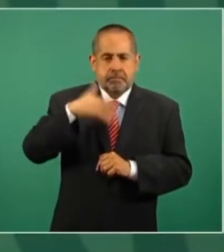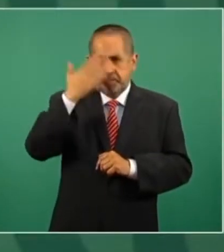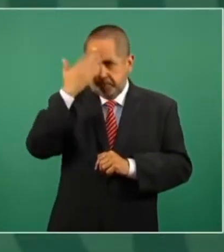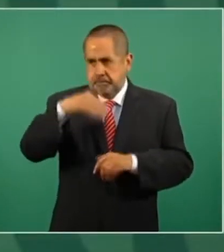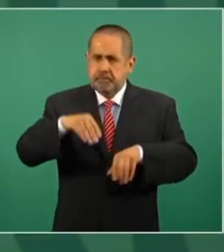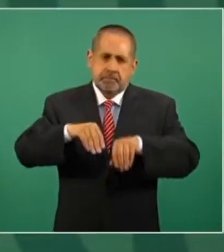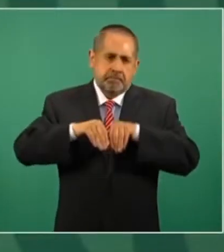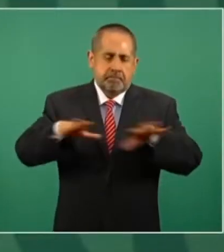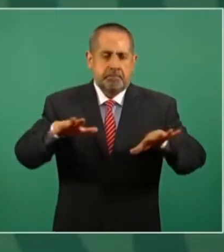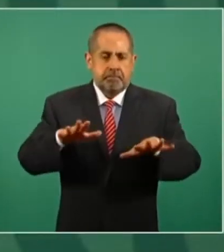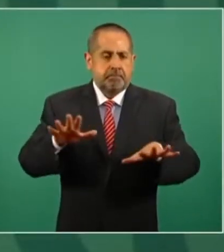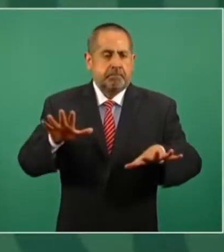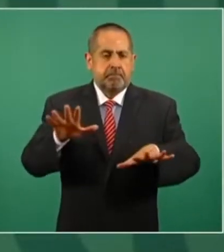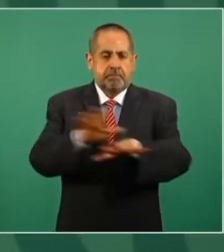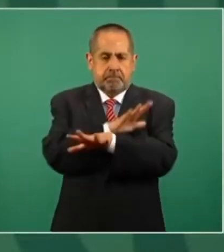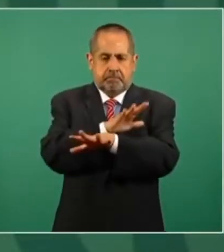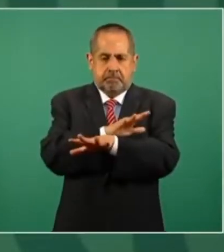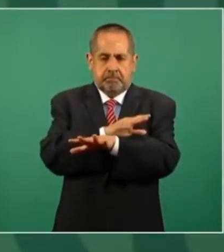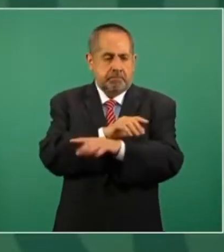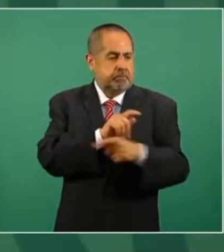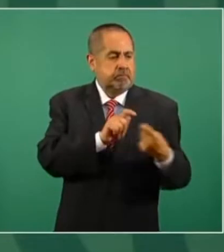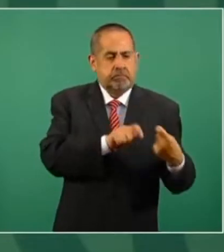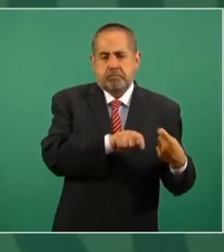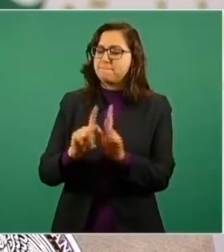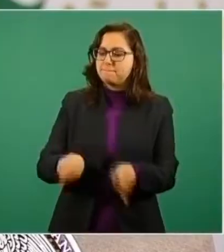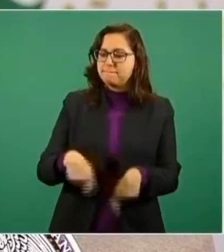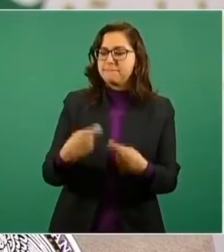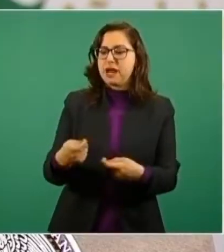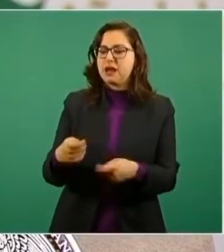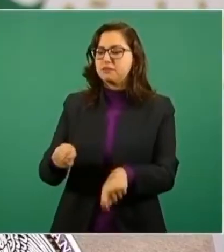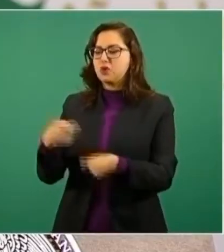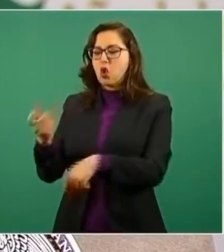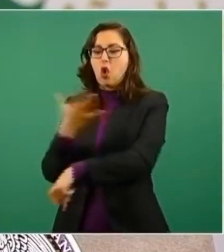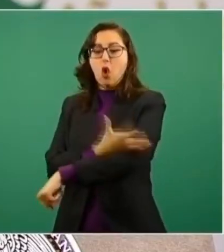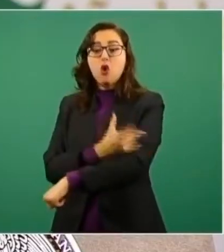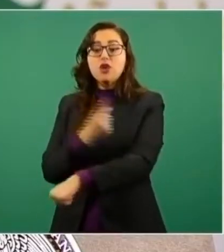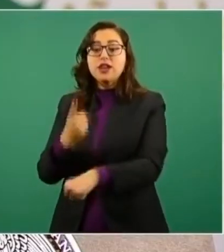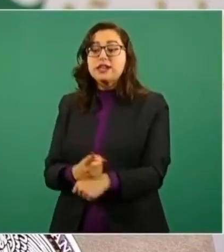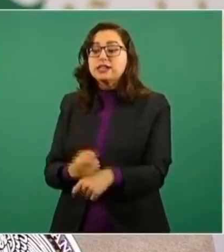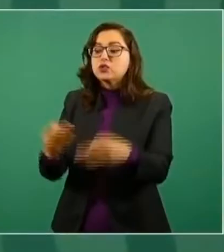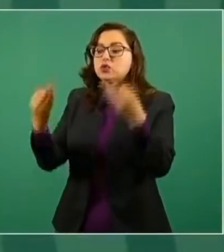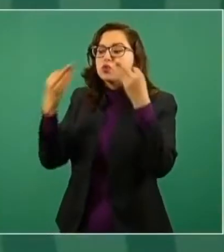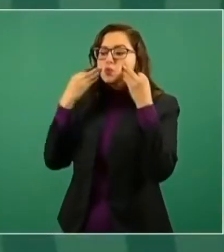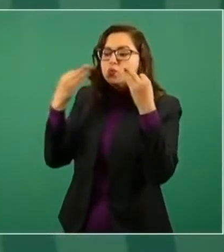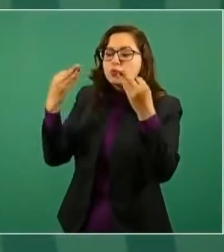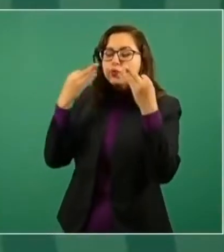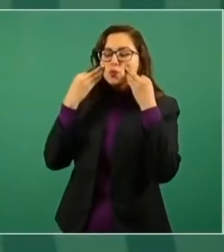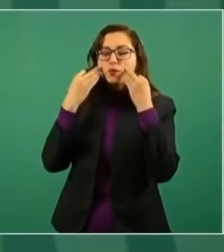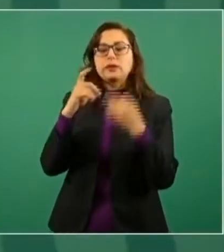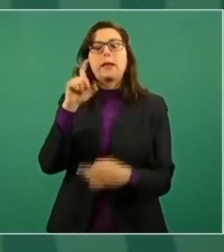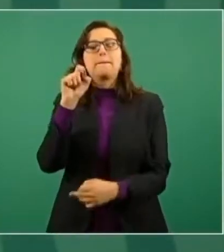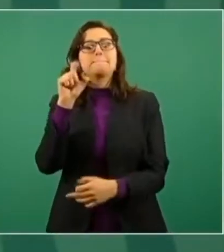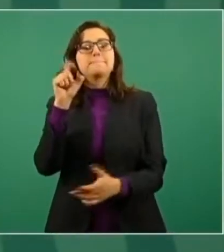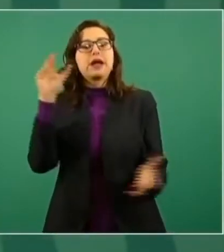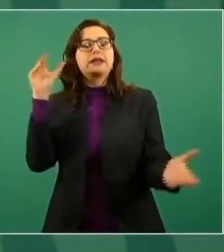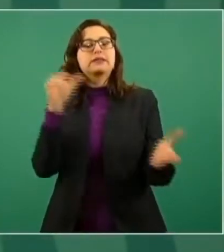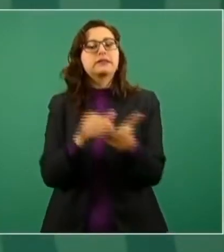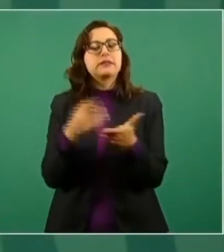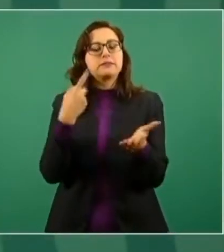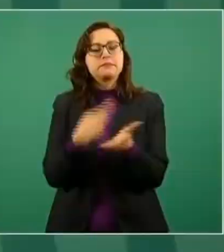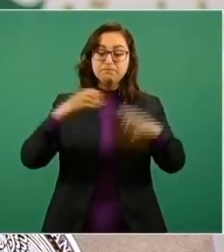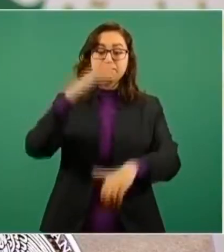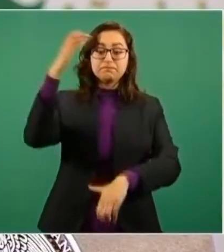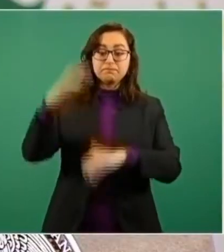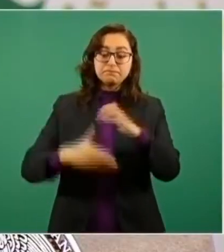importante el que se hace en la Secretaría luego de que Moctezuma Barragán fuera propuesto como nuevo embajador de México en Estados Unidos